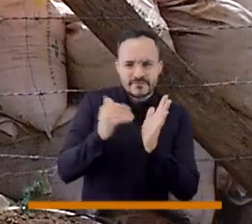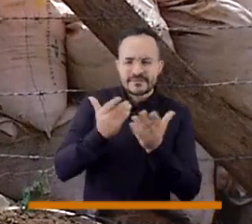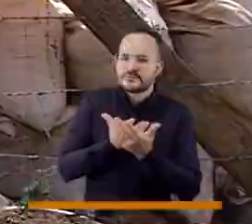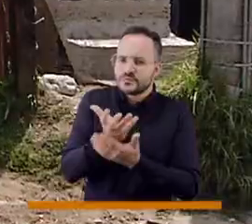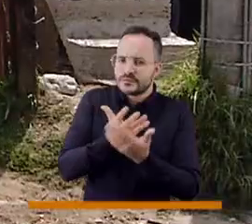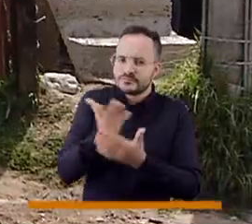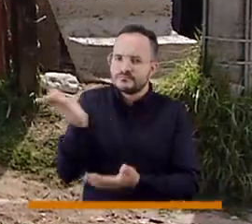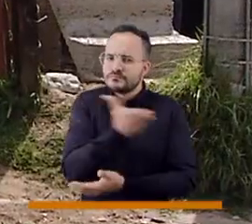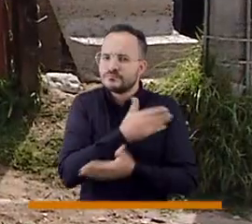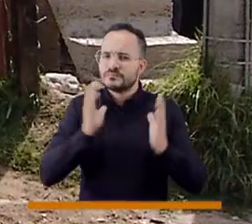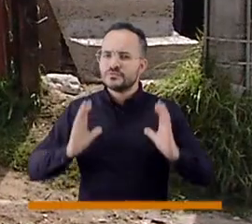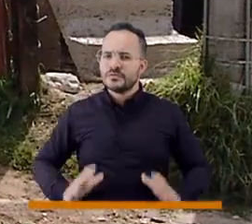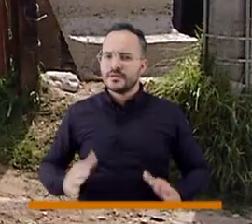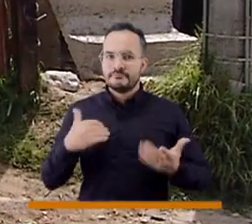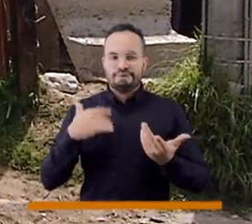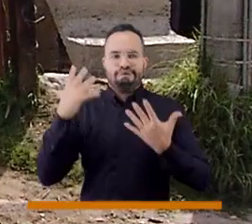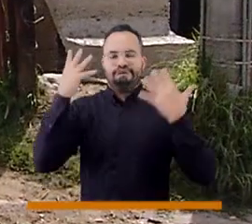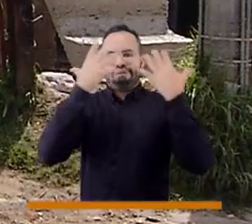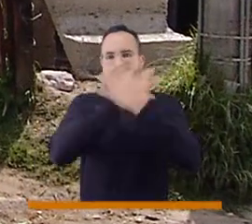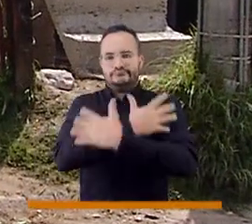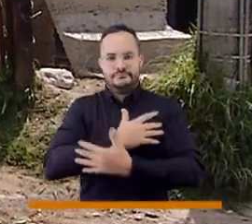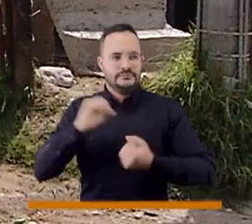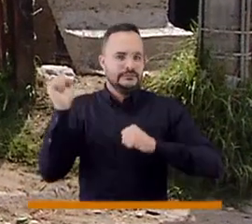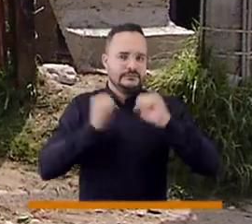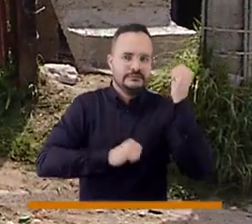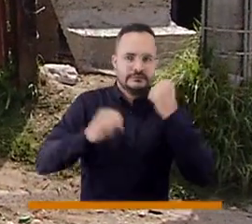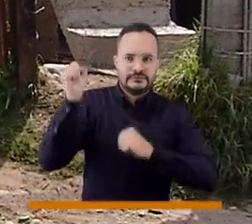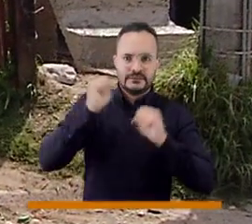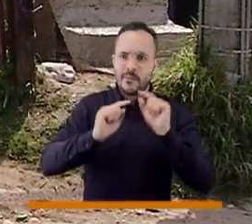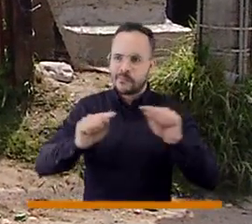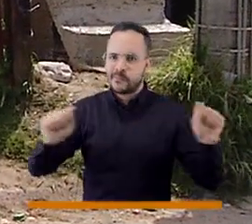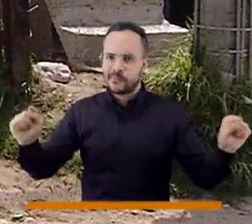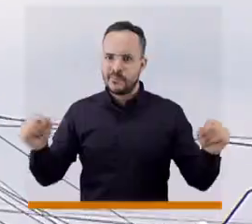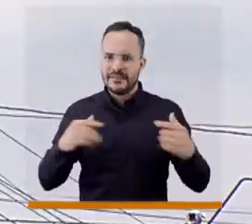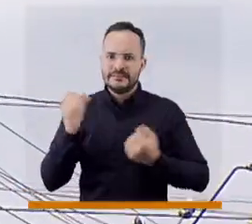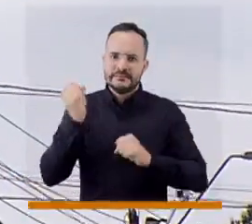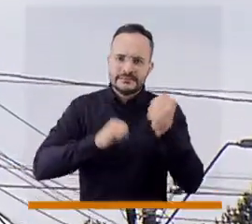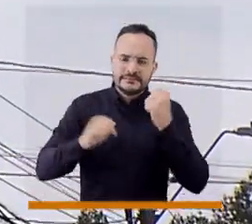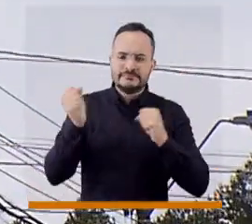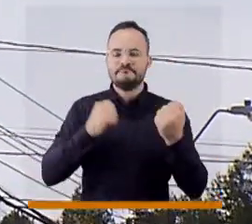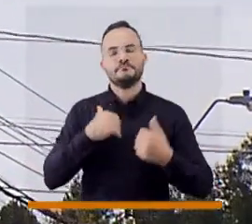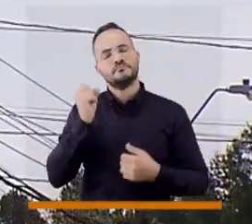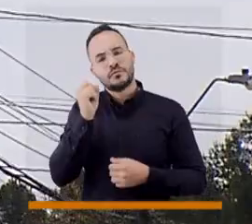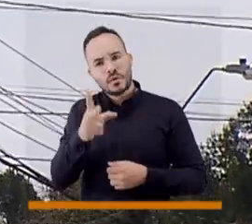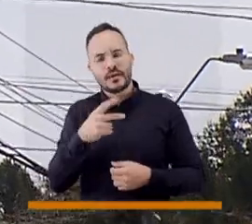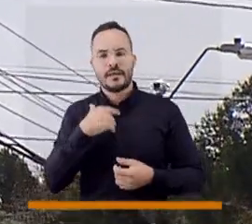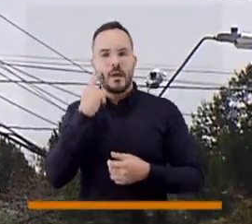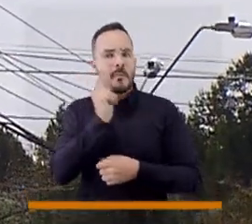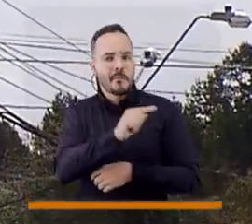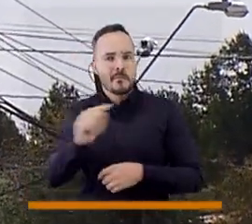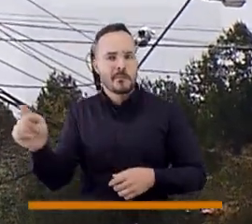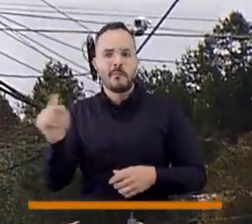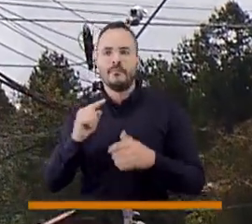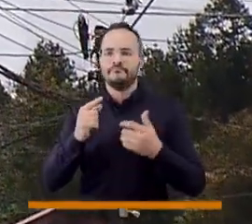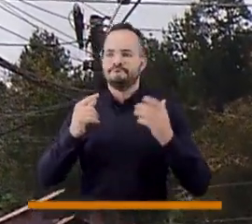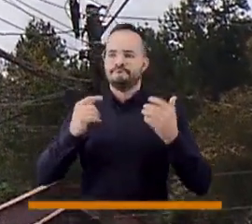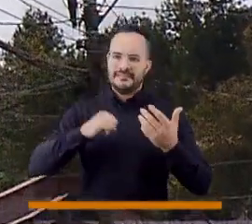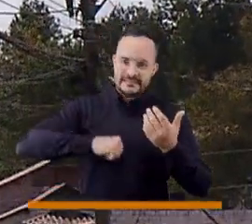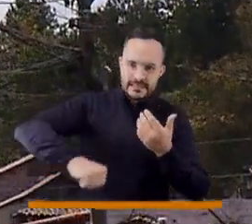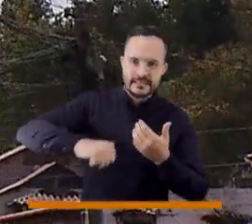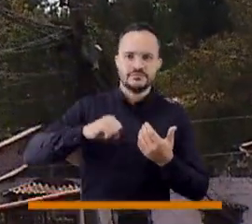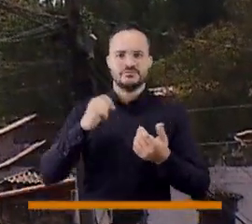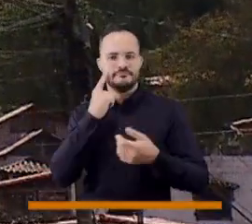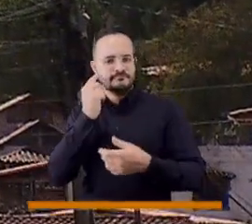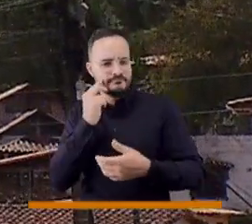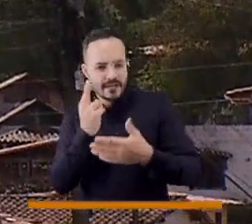que puede hacer el ciudadano común, que como usted bien lo dice, se siente afectado. Yo creo que hay muchos, pero aunque todos tienen derecho